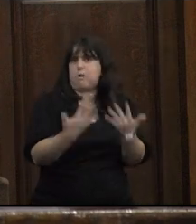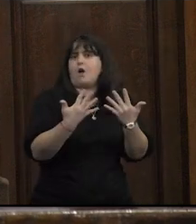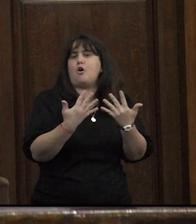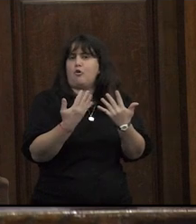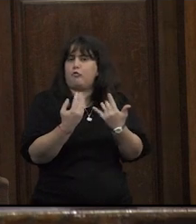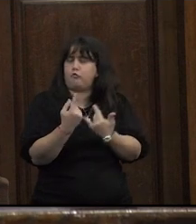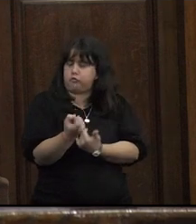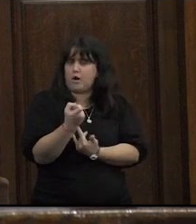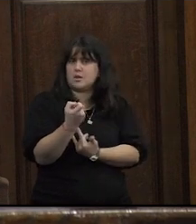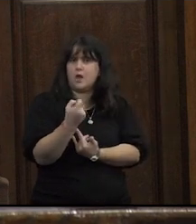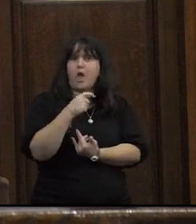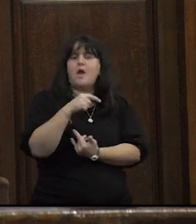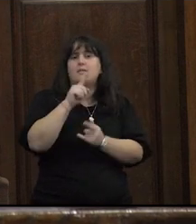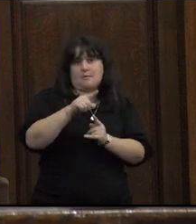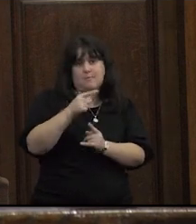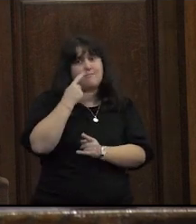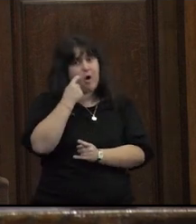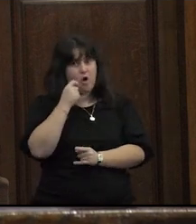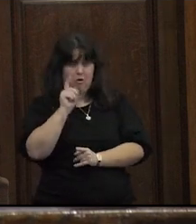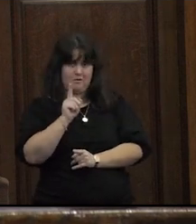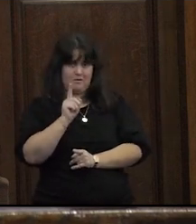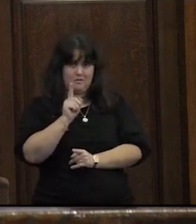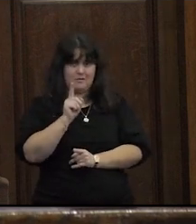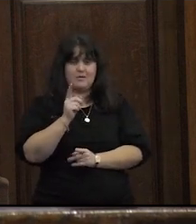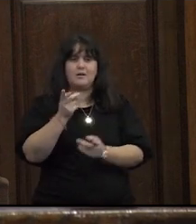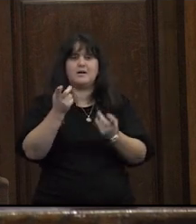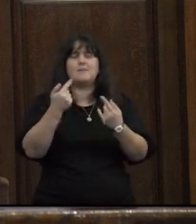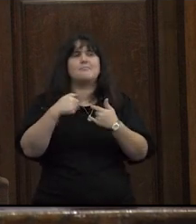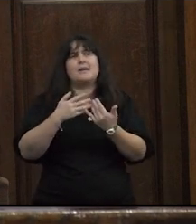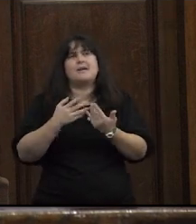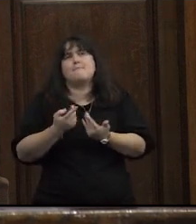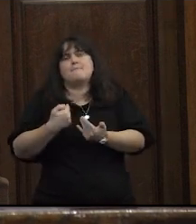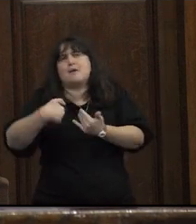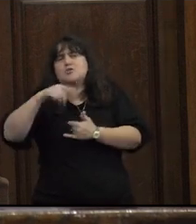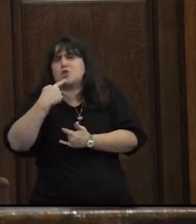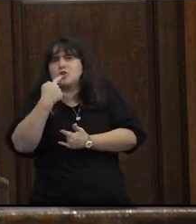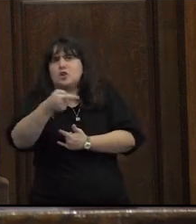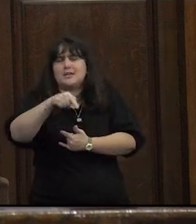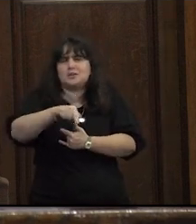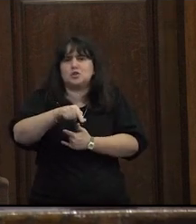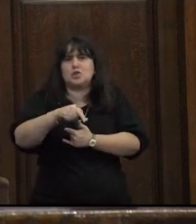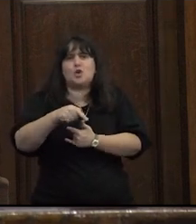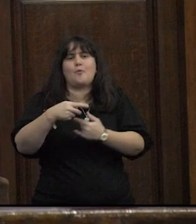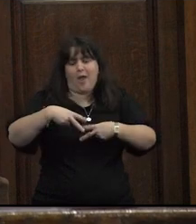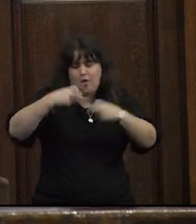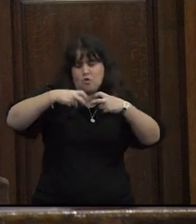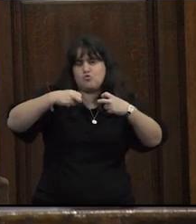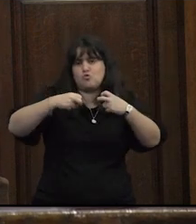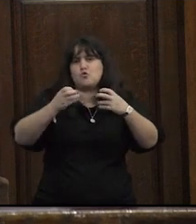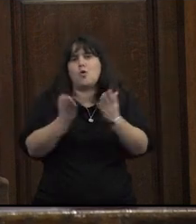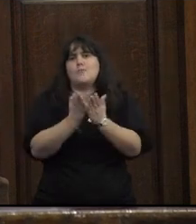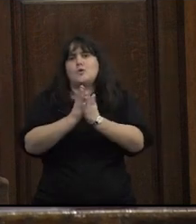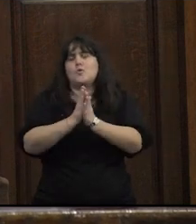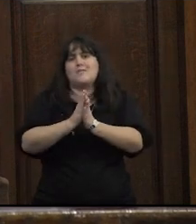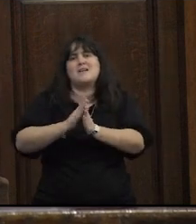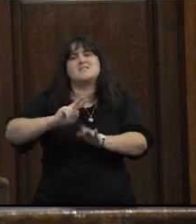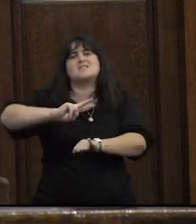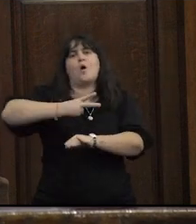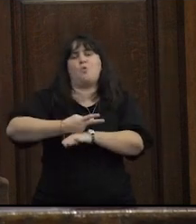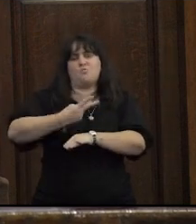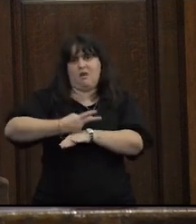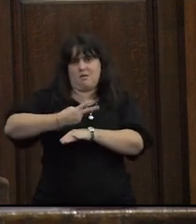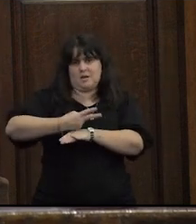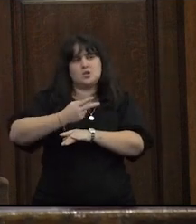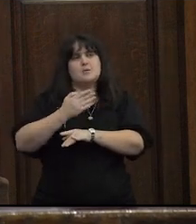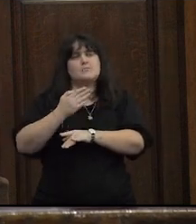y ha generado movimientos entre los varones yo casi siempre que me refiero a esto me refiero a mis estudios con estudiantes de escuelas secundarias